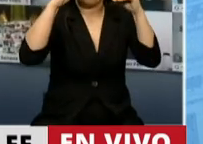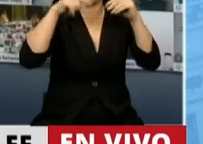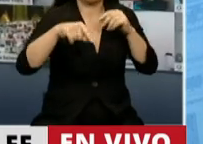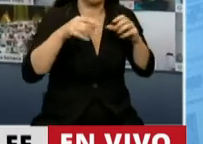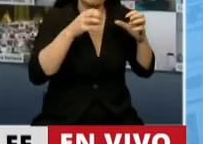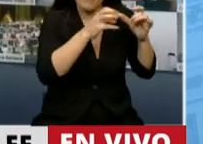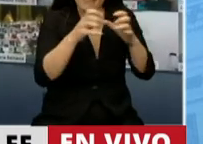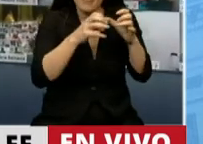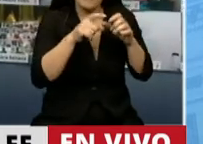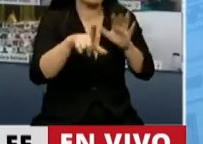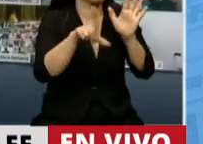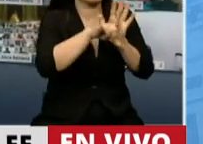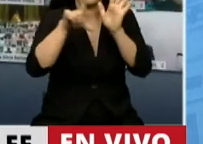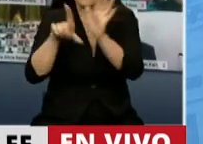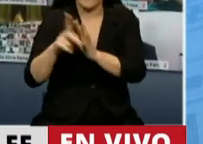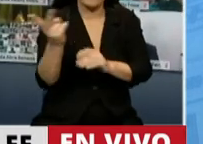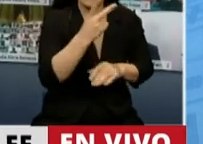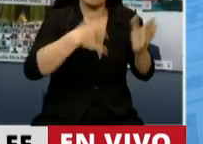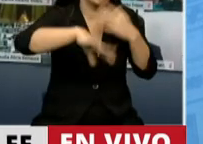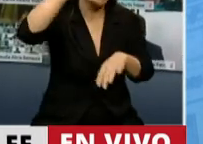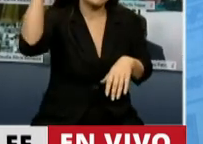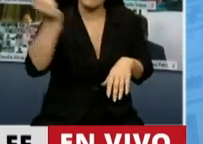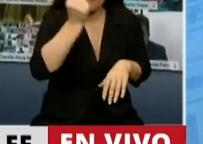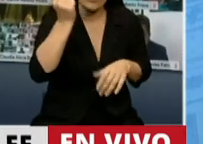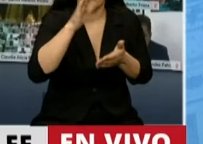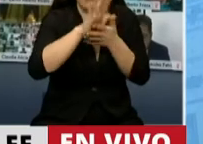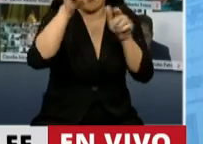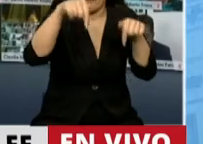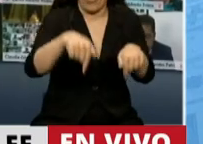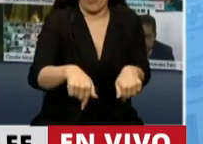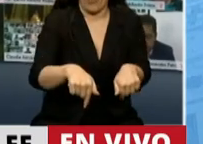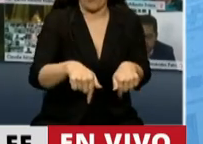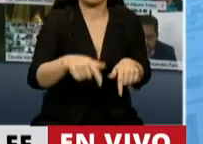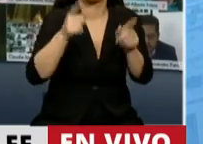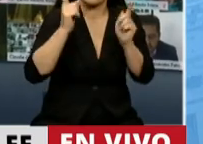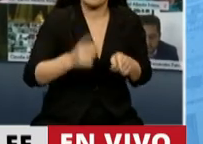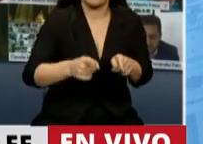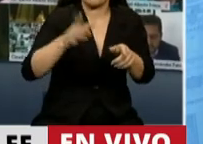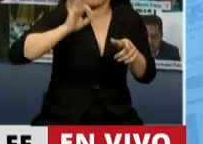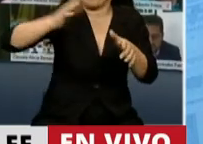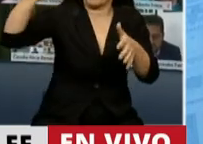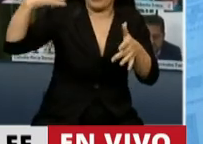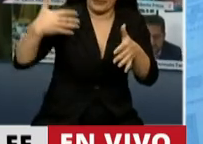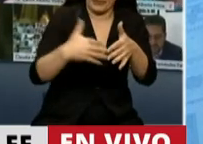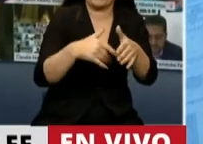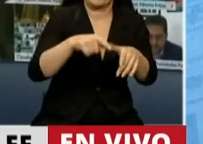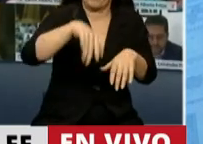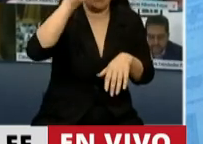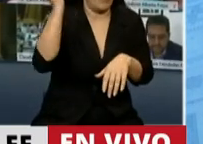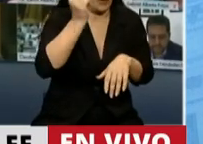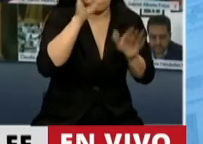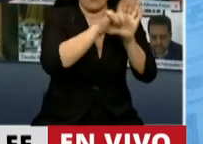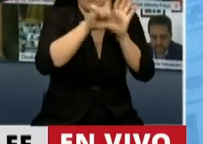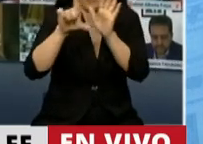debatiendo tal vez las leyes más importantes, no solo del día de hoy, sino también de muchos días. Y